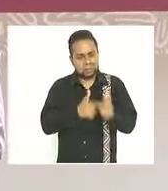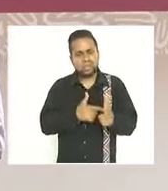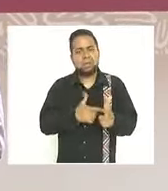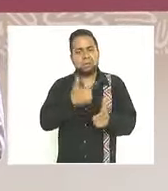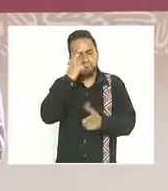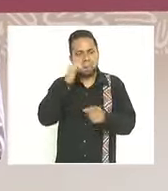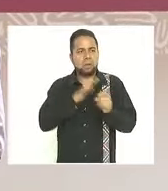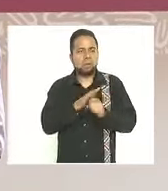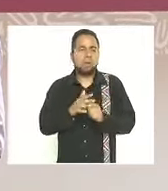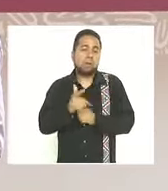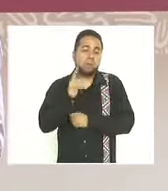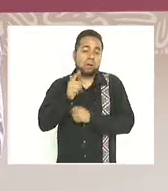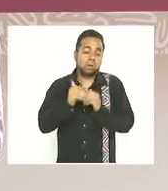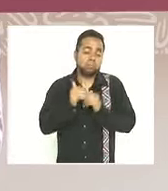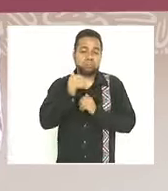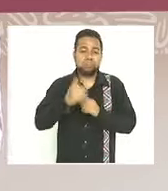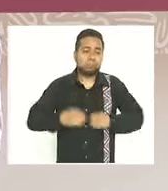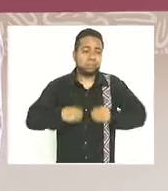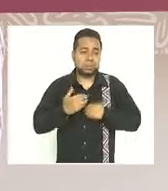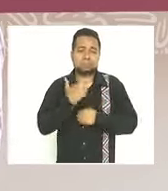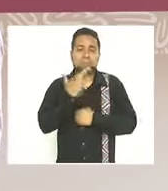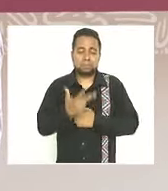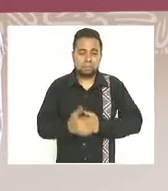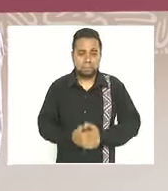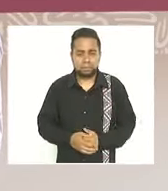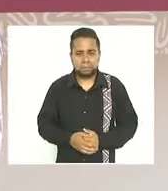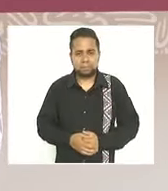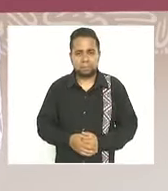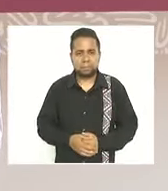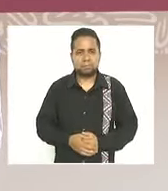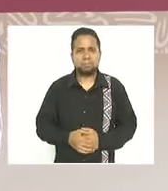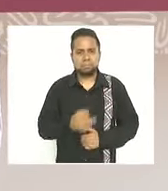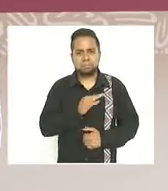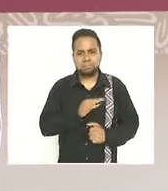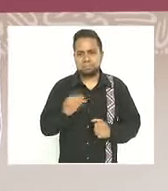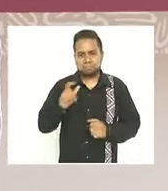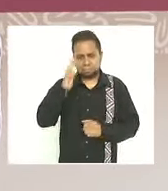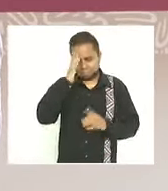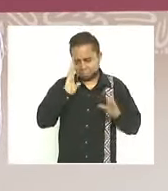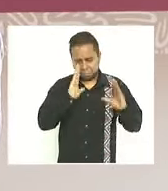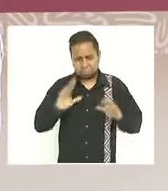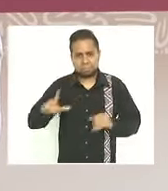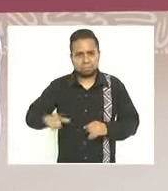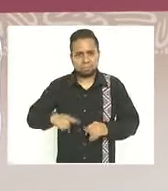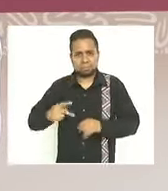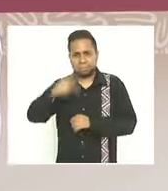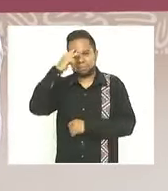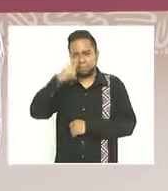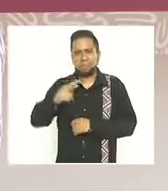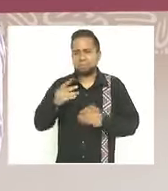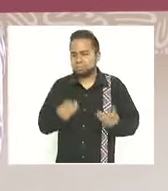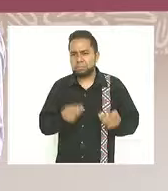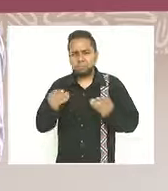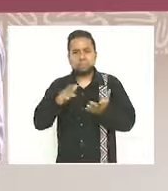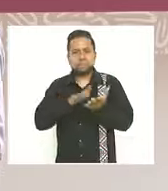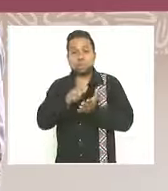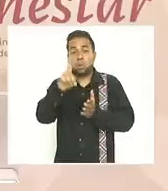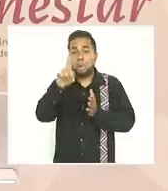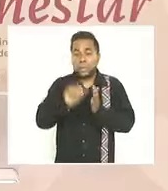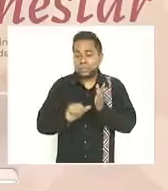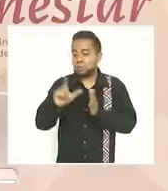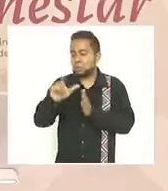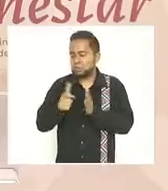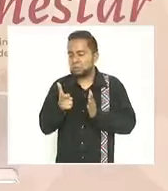construcción de una vida digna y con felicidad así durante su capacitación el gobierno de México les otorga un apoyo mensual